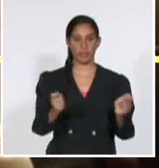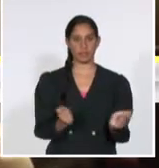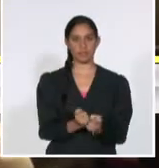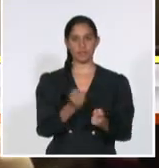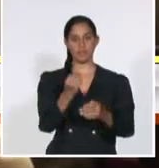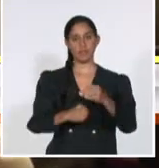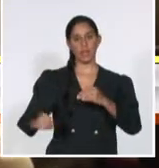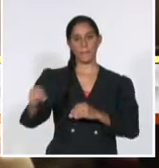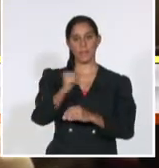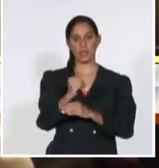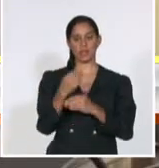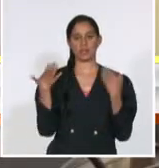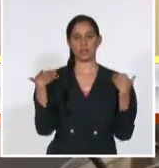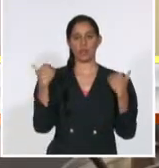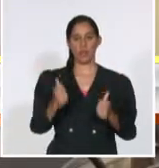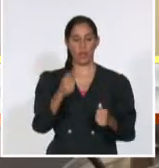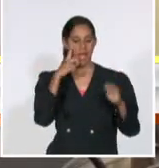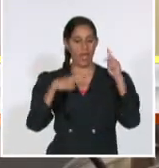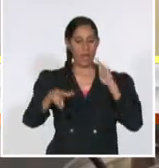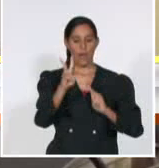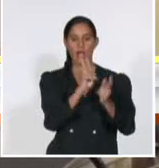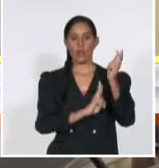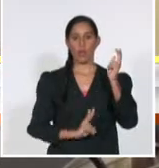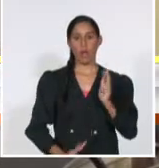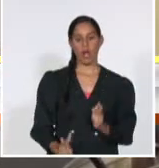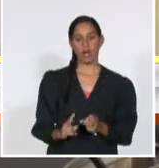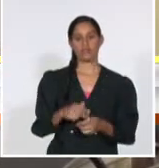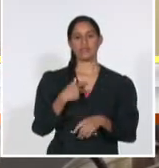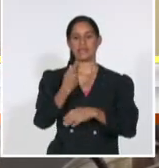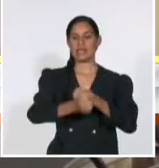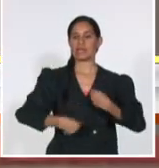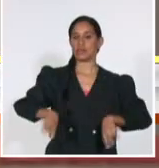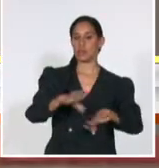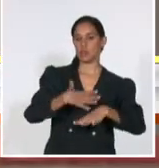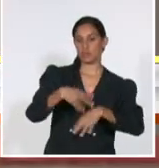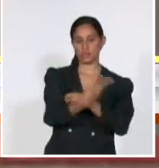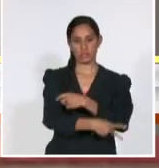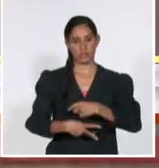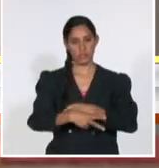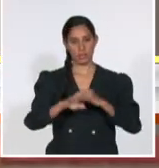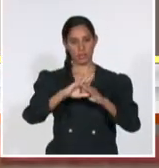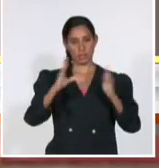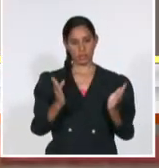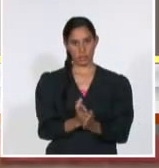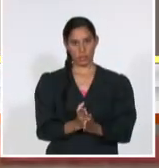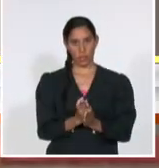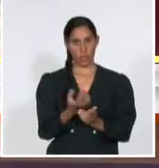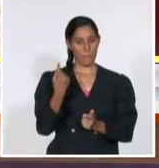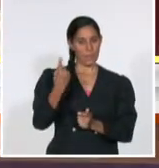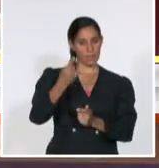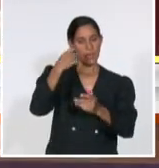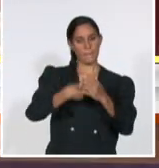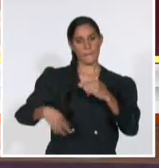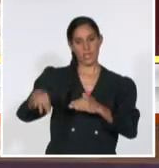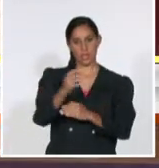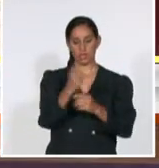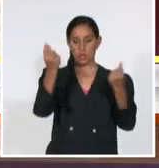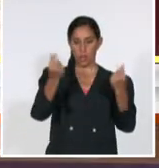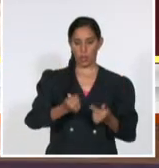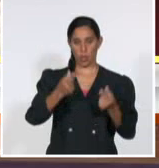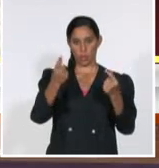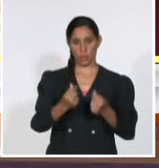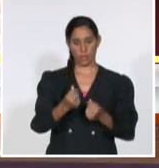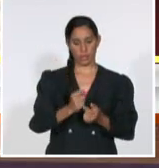evaluó el comportamiento económico del país al cierre de septiembre, presentado por el viceprimer ministro y titular de Economía, Alejandro Gil